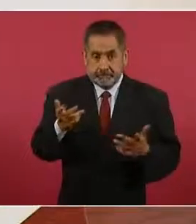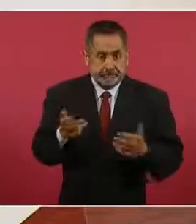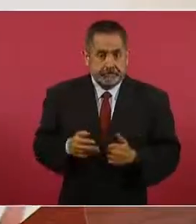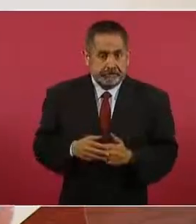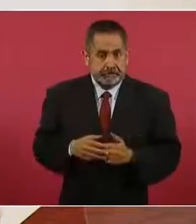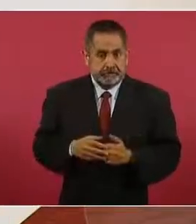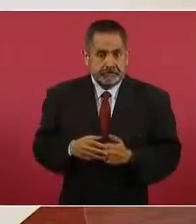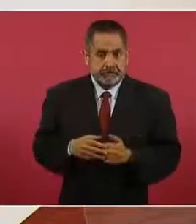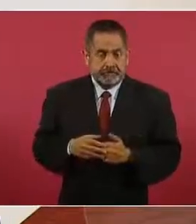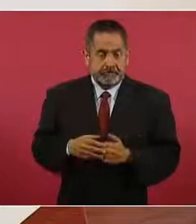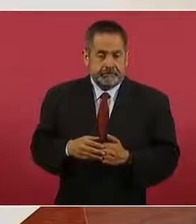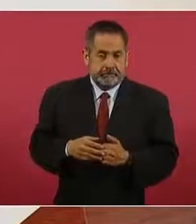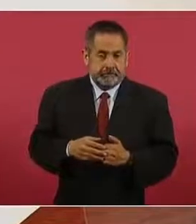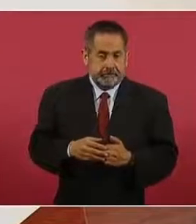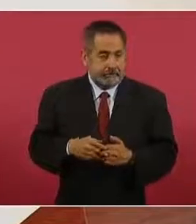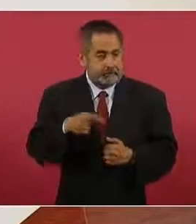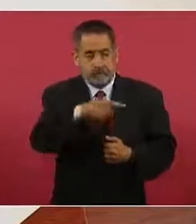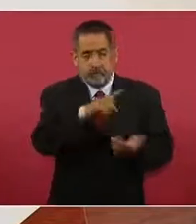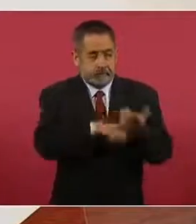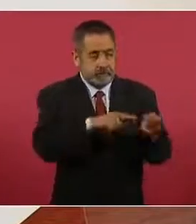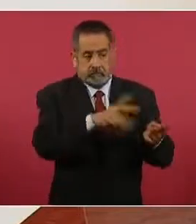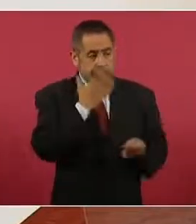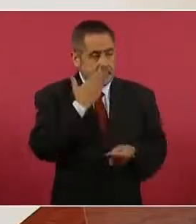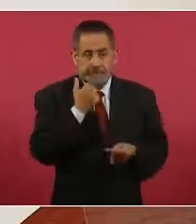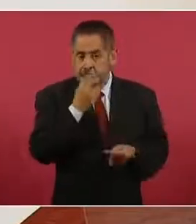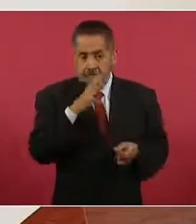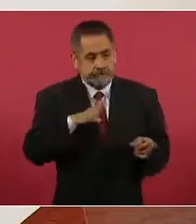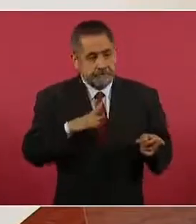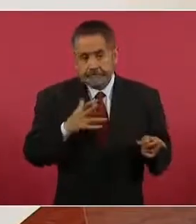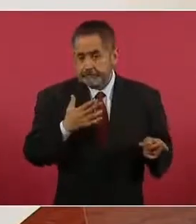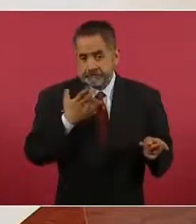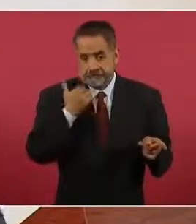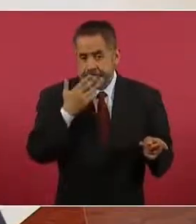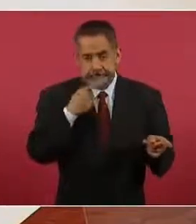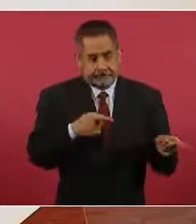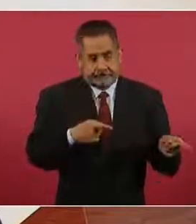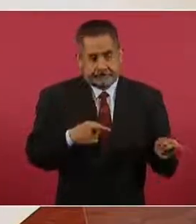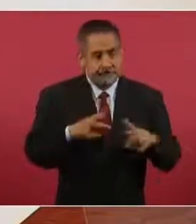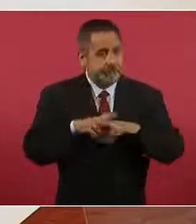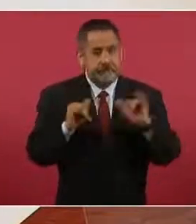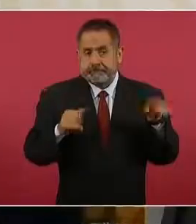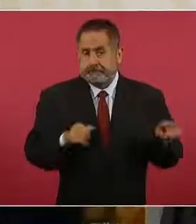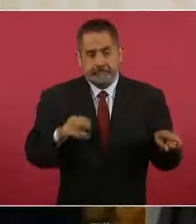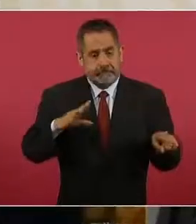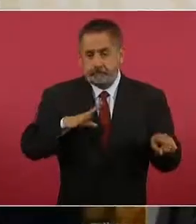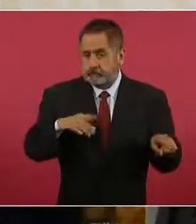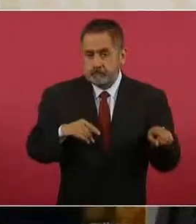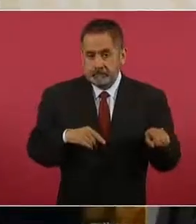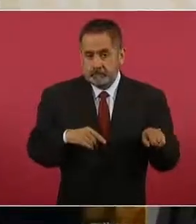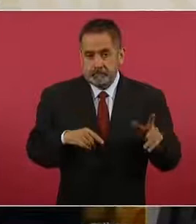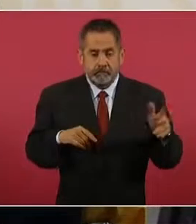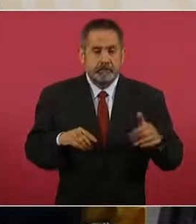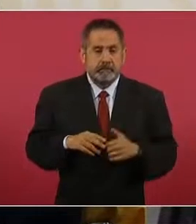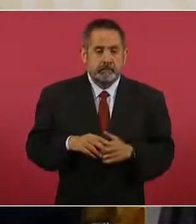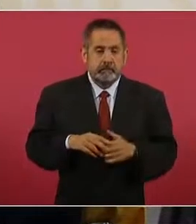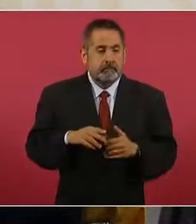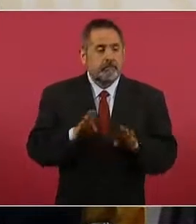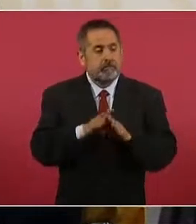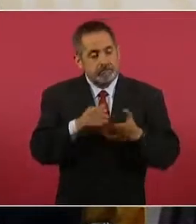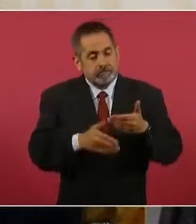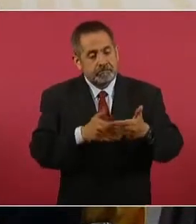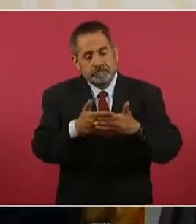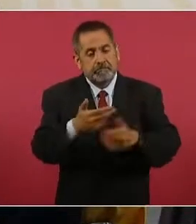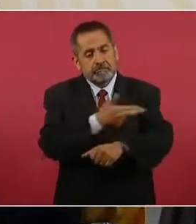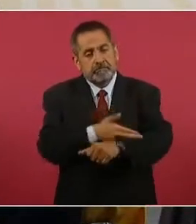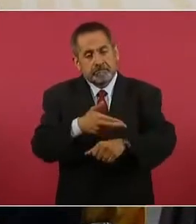Porque no existe eso, no ha existido. Los avances que